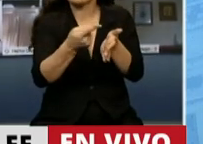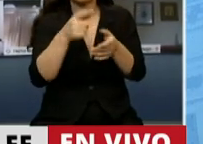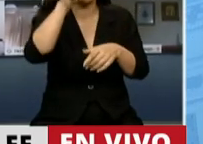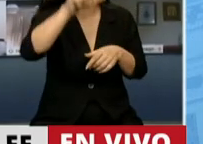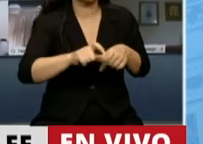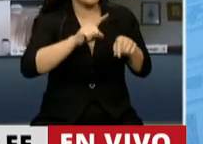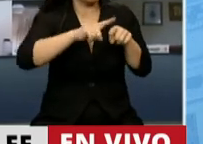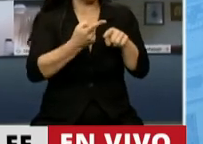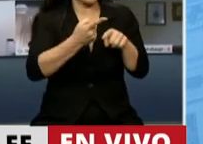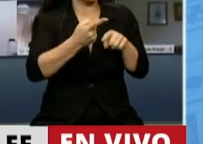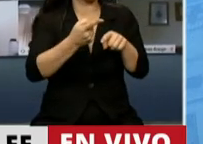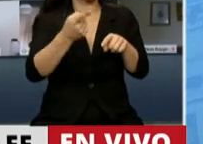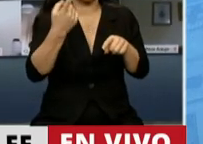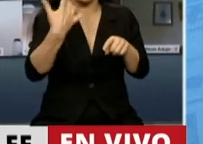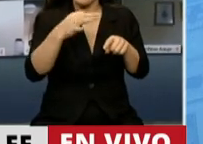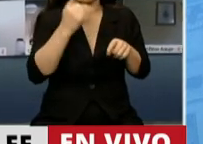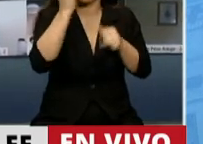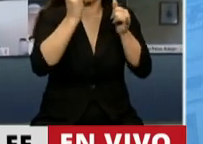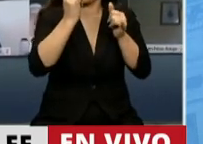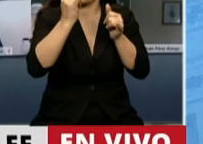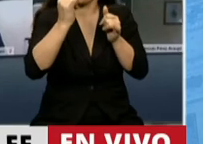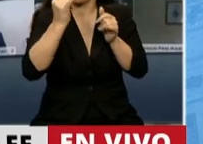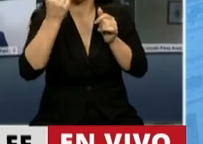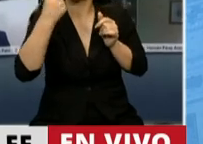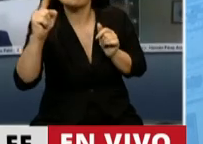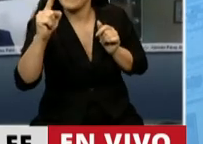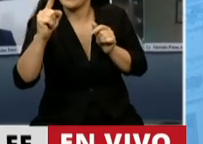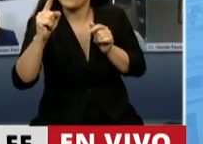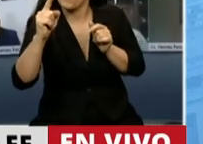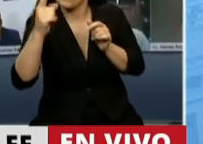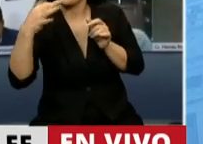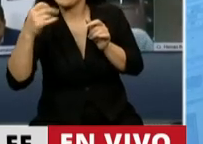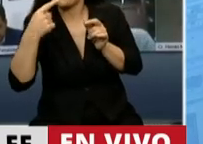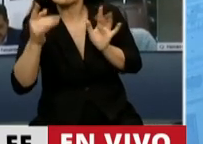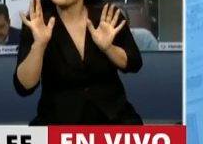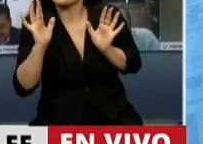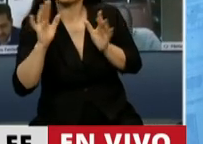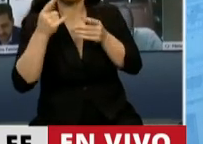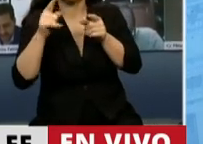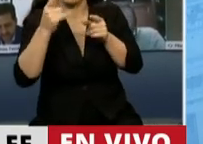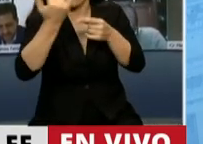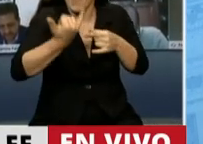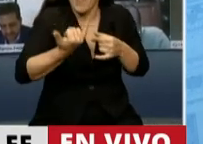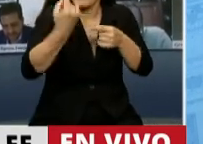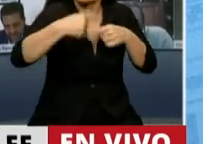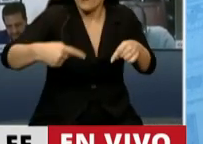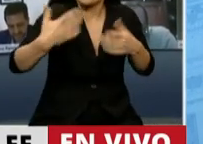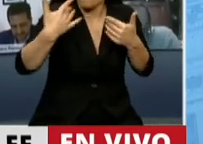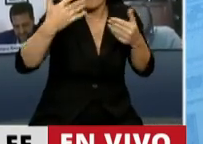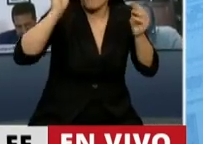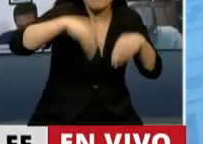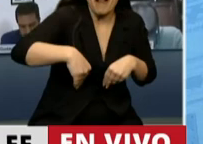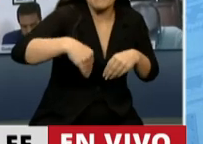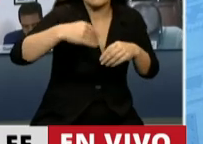siempre es decir un sin embargo. Que podamos tener incomprensiones, caídas, frustraciones,